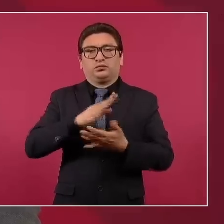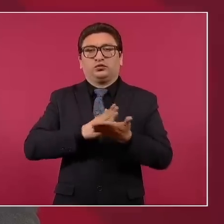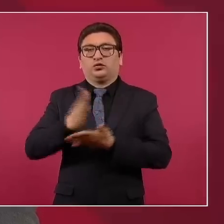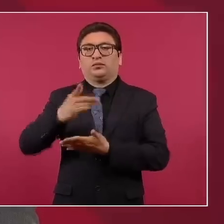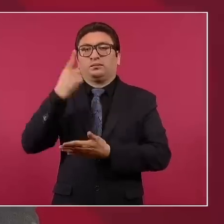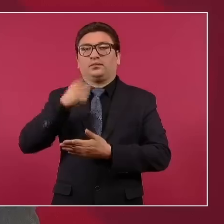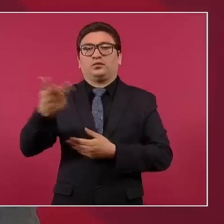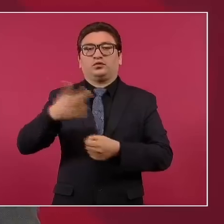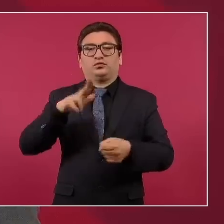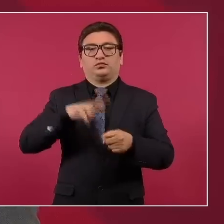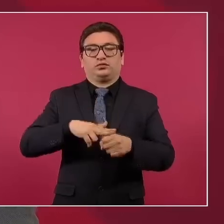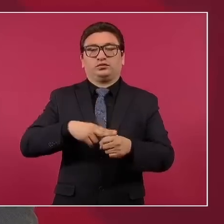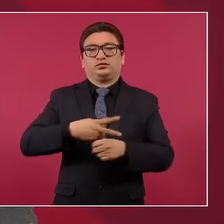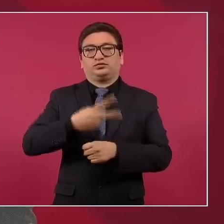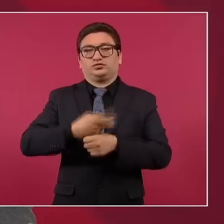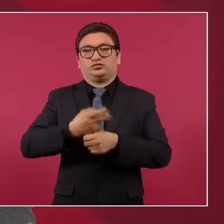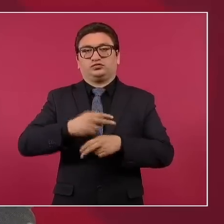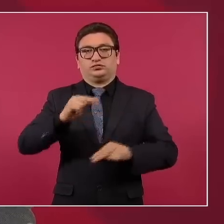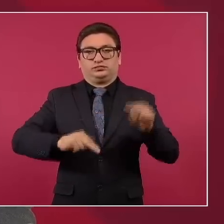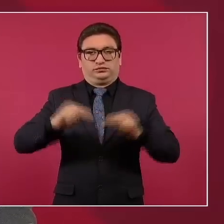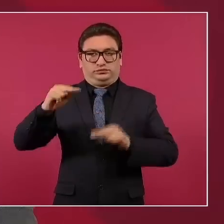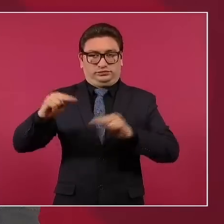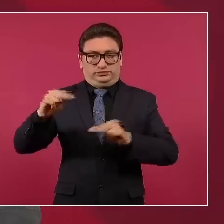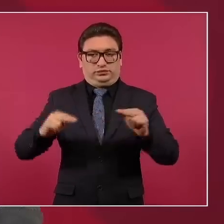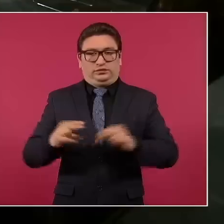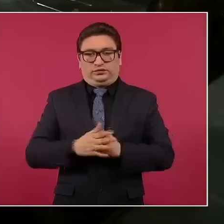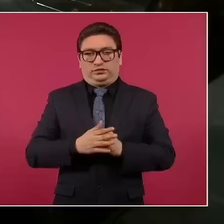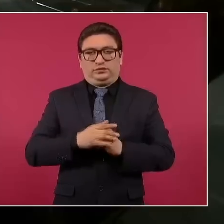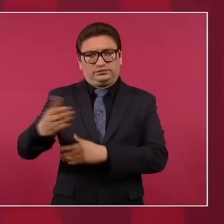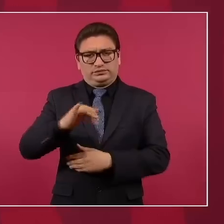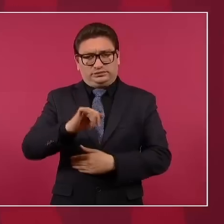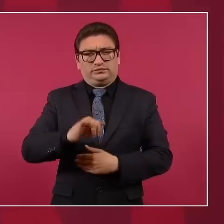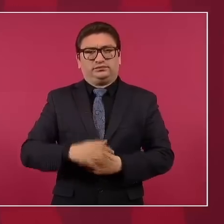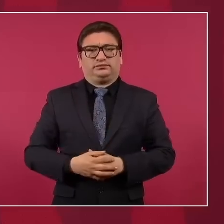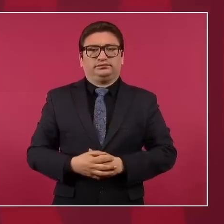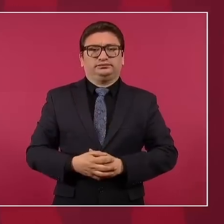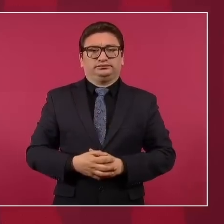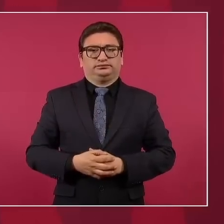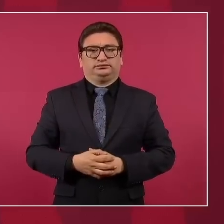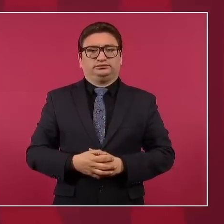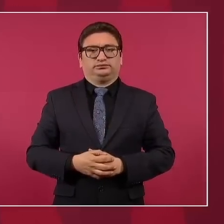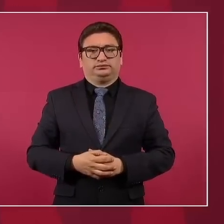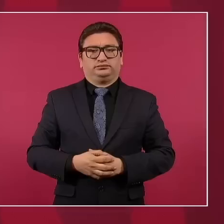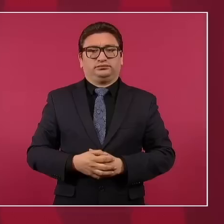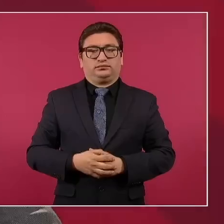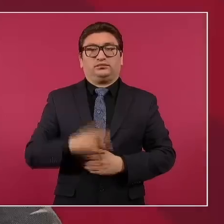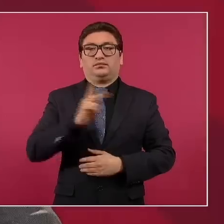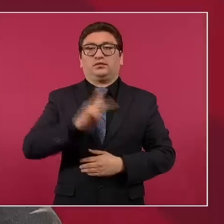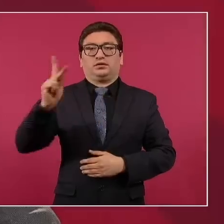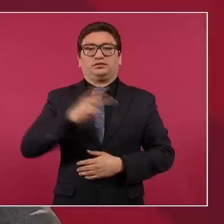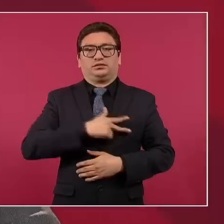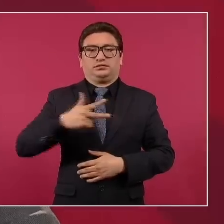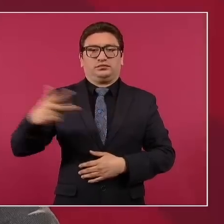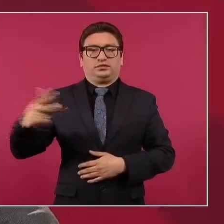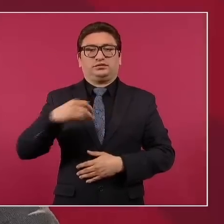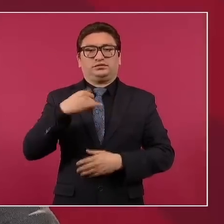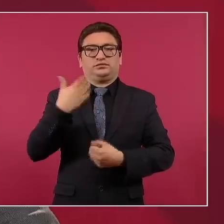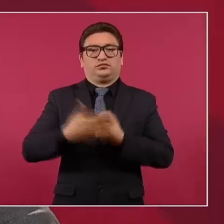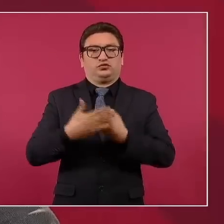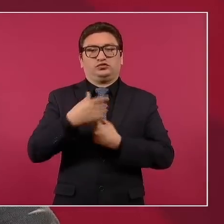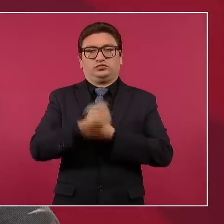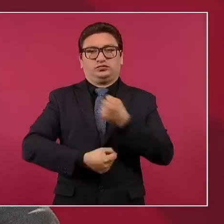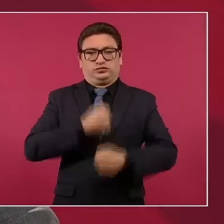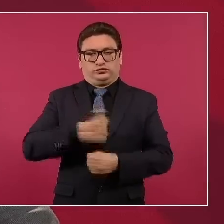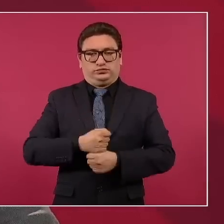hospitales de segundo nivel. Como aquí se planteó, va a ser como Dinamarca el año próximo,